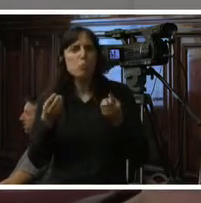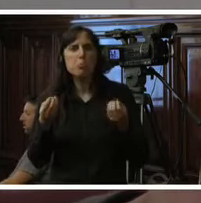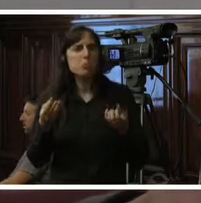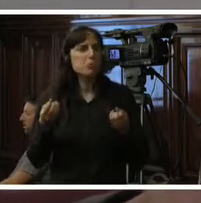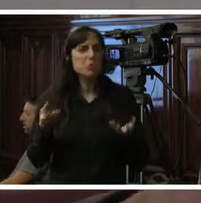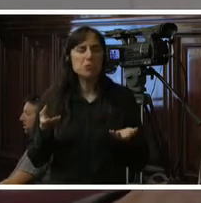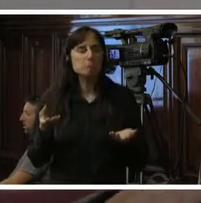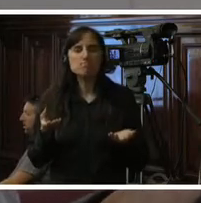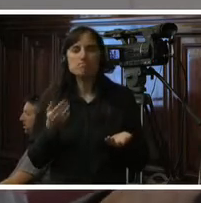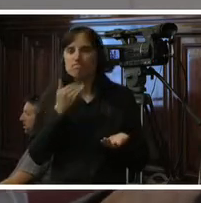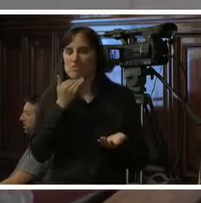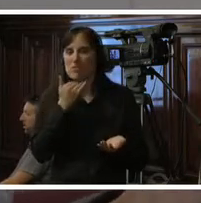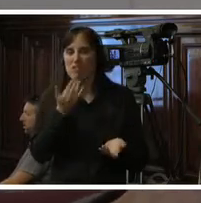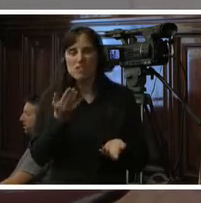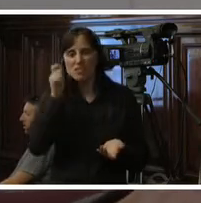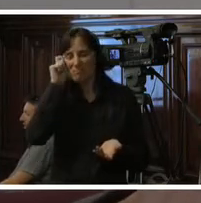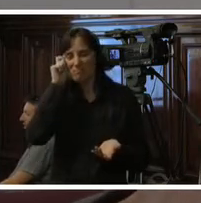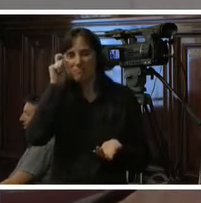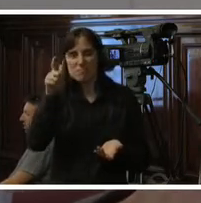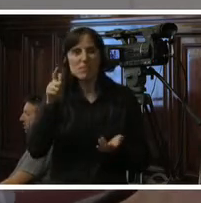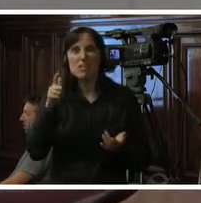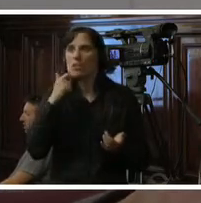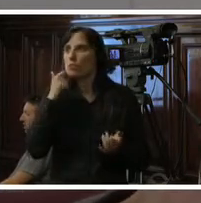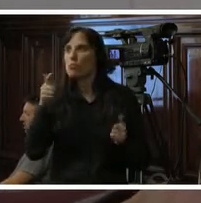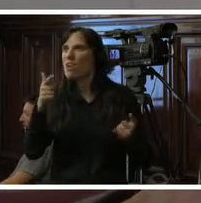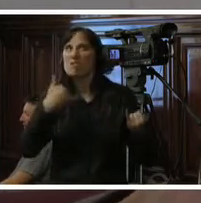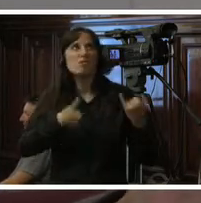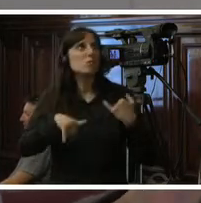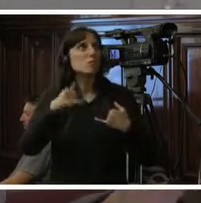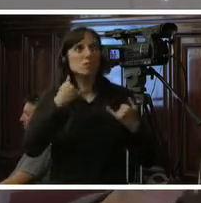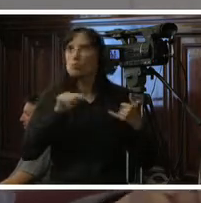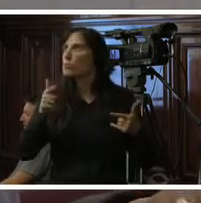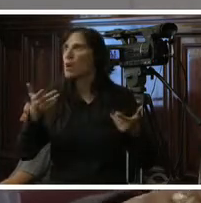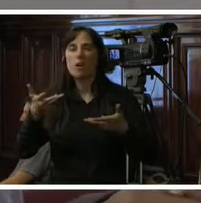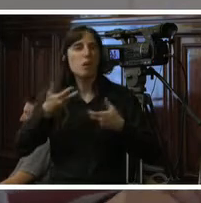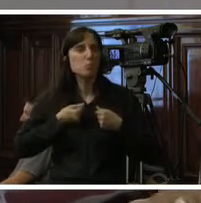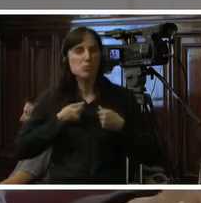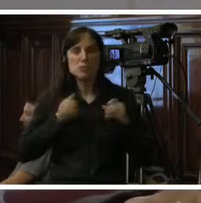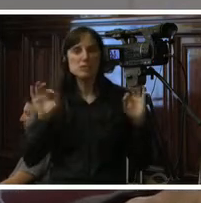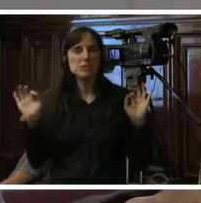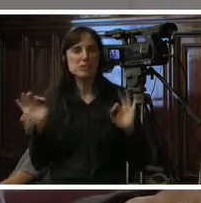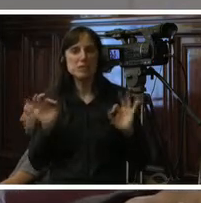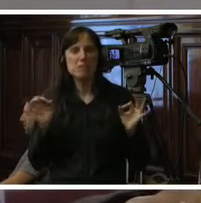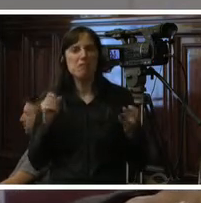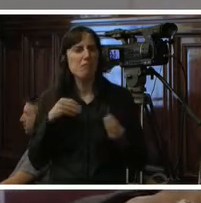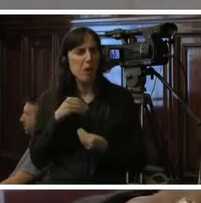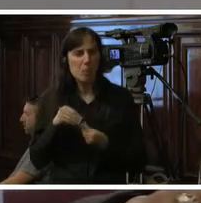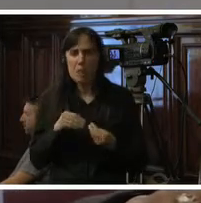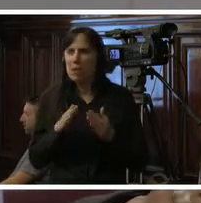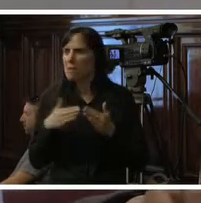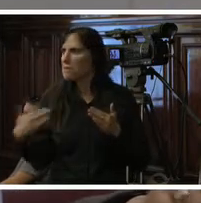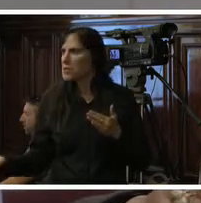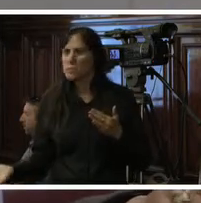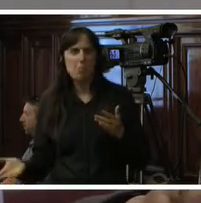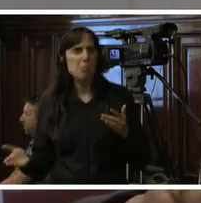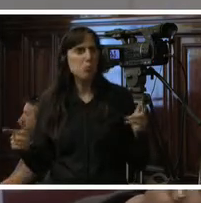no son capaces de informar y no tienen apoyo familia vecinos